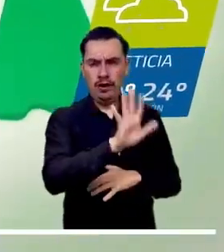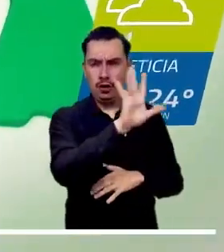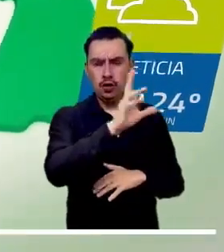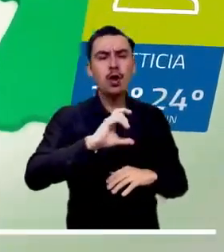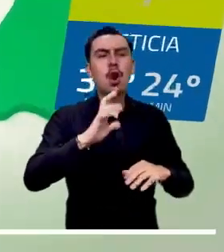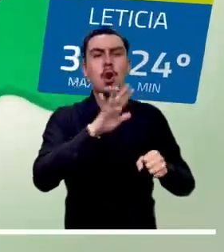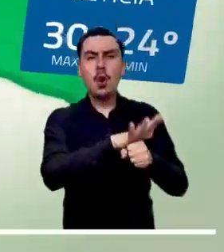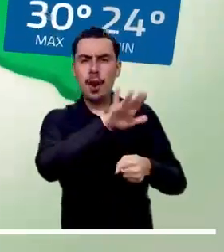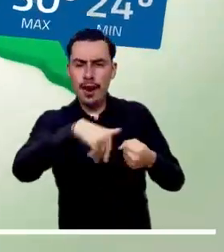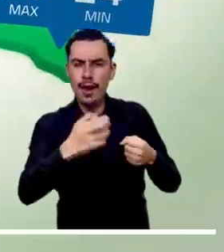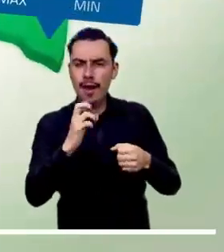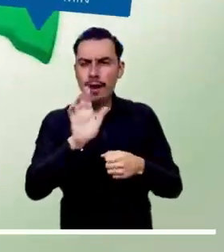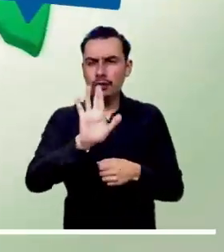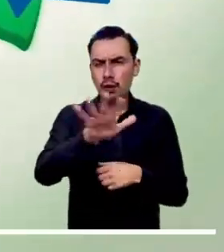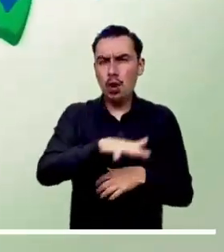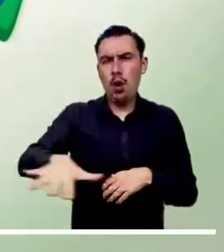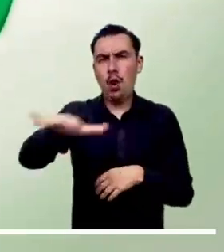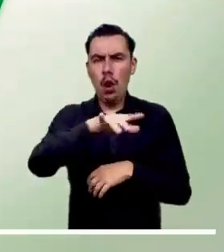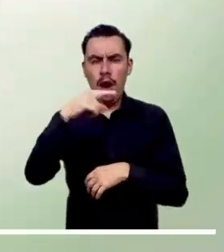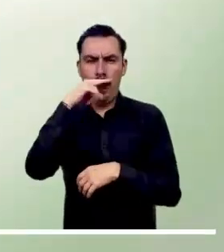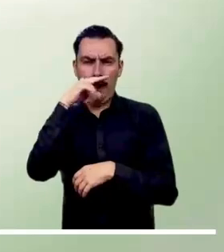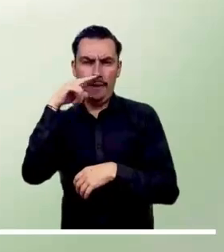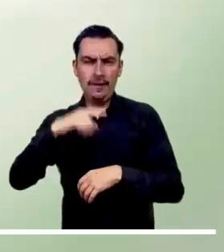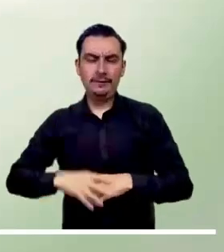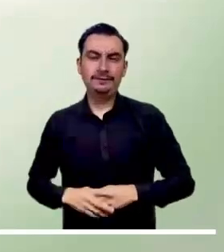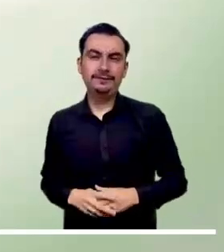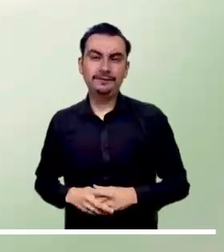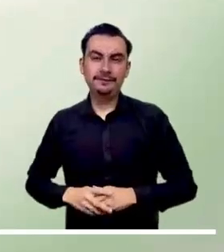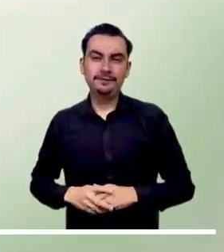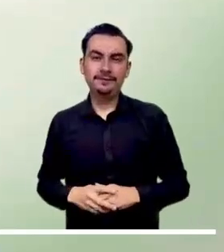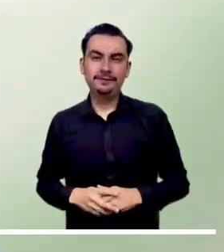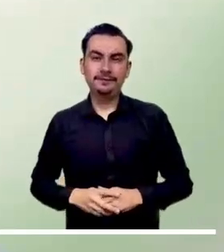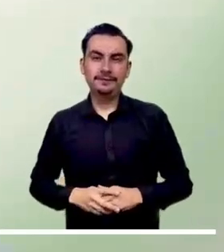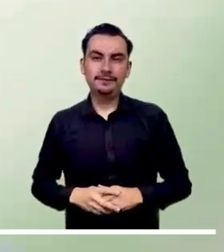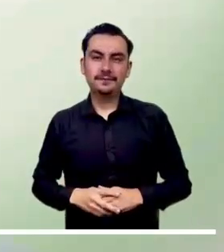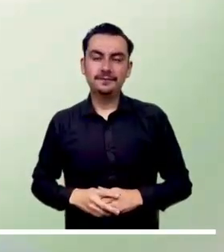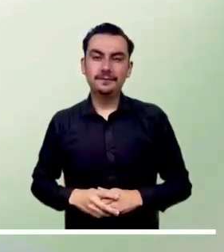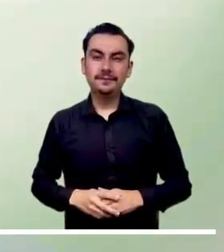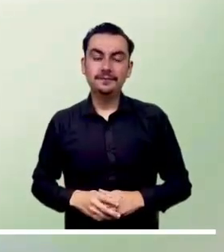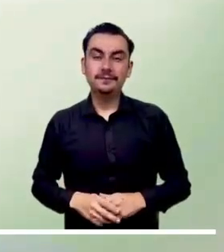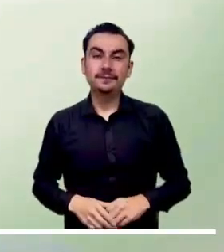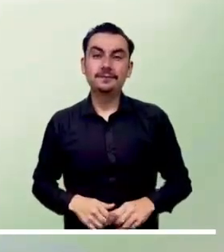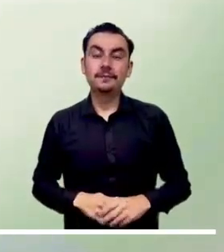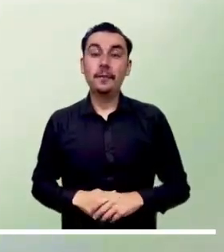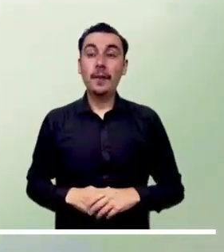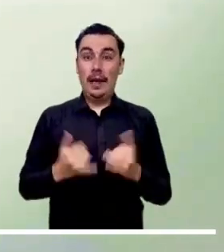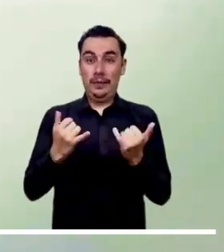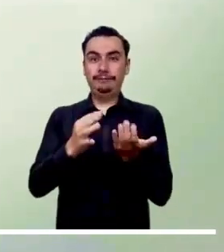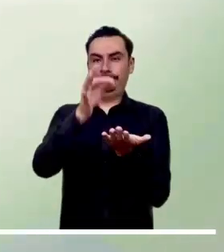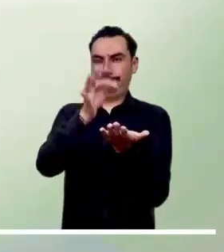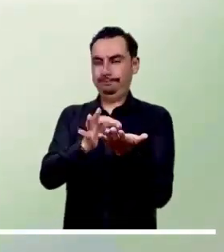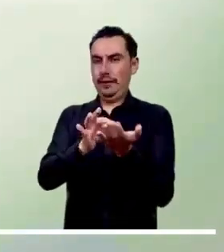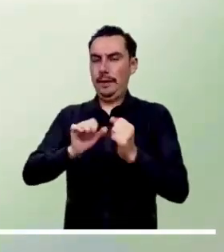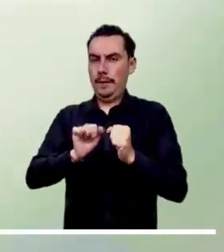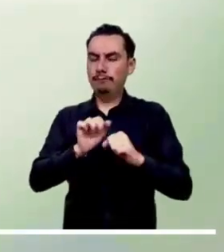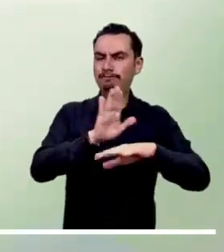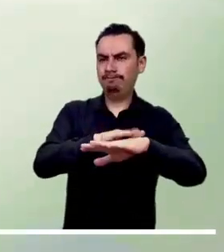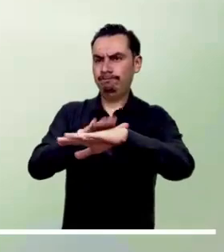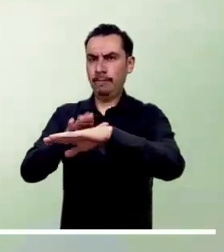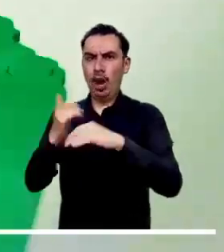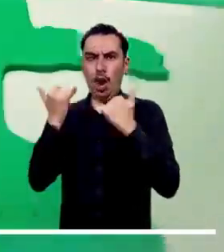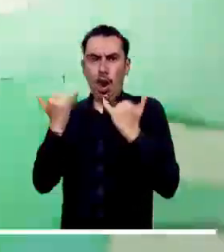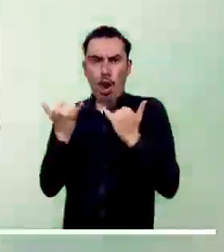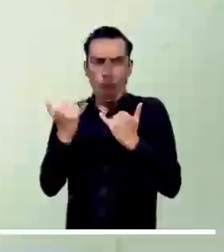región de la Amazonía se estima cielo mayormente nublado, con lluvias en sectores de Caquetá, Putumayo, Amazonas y